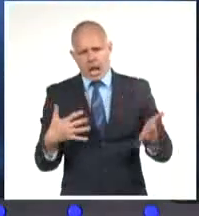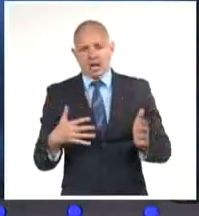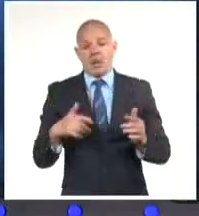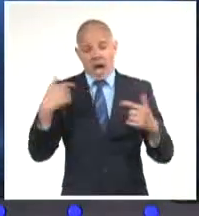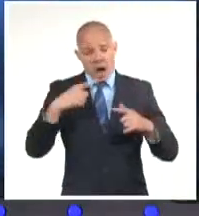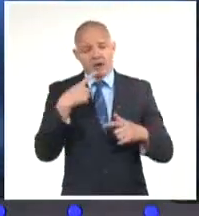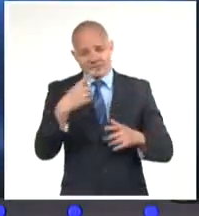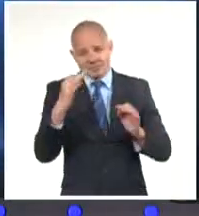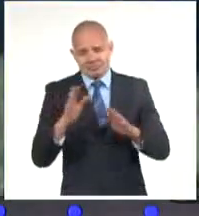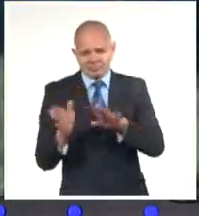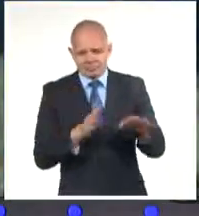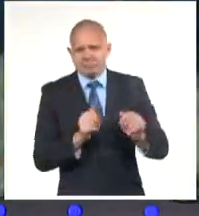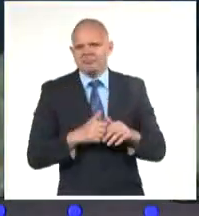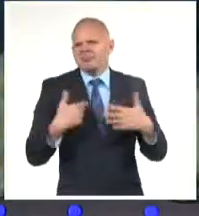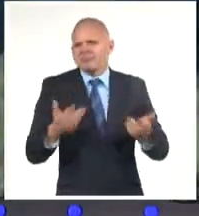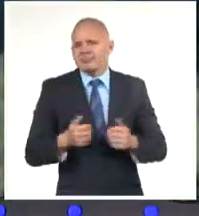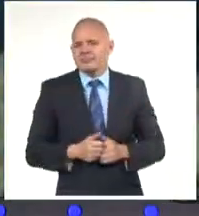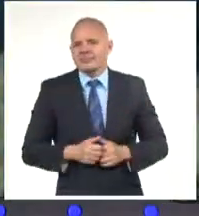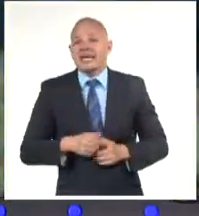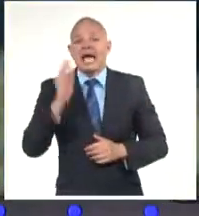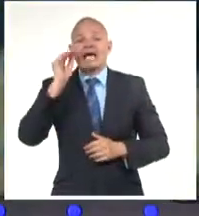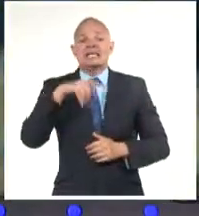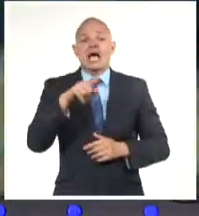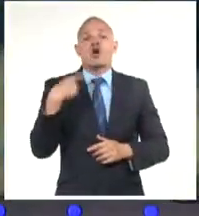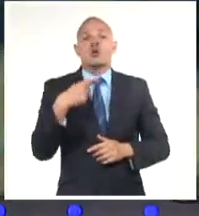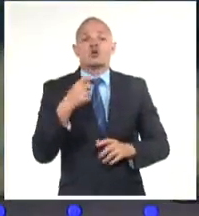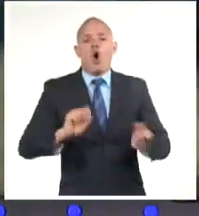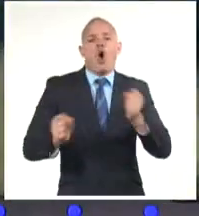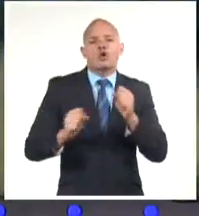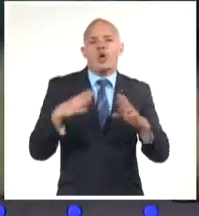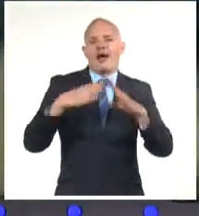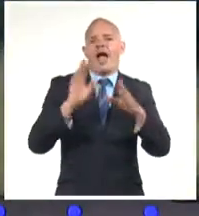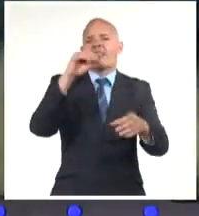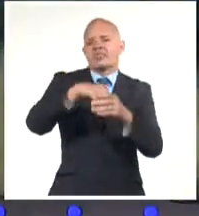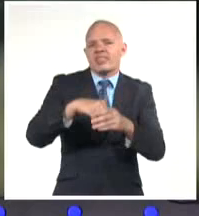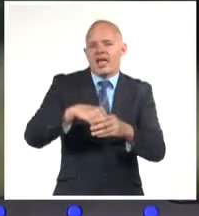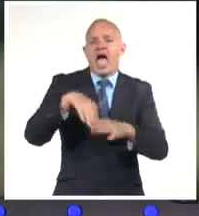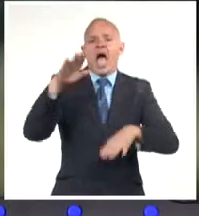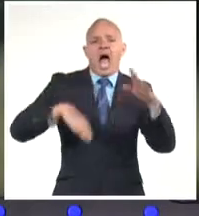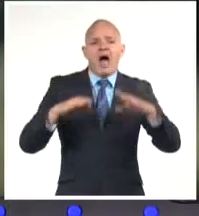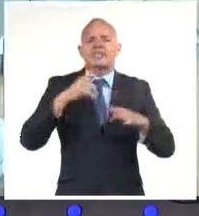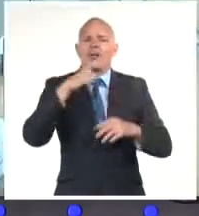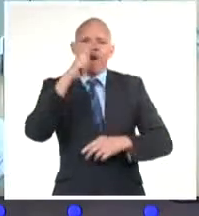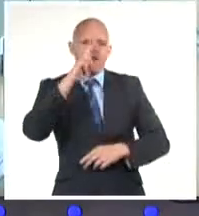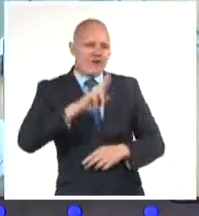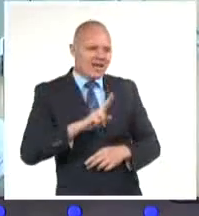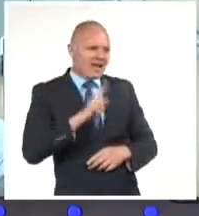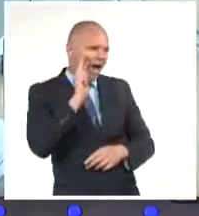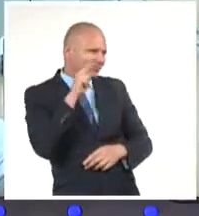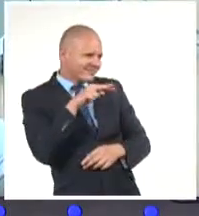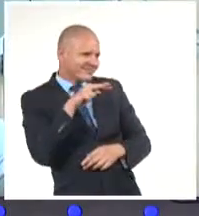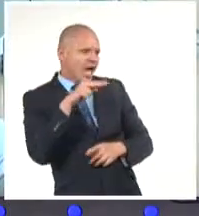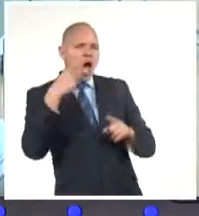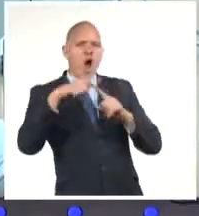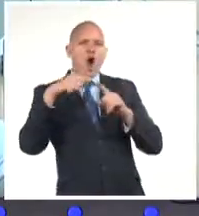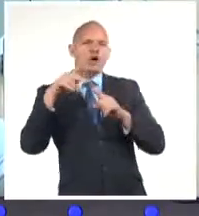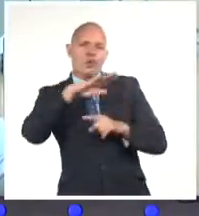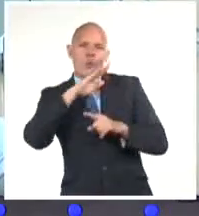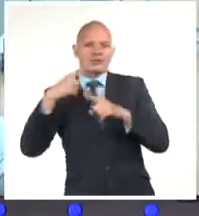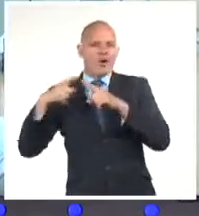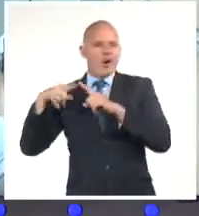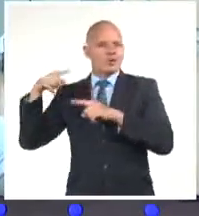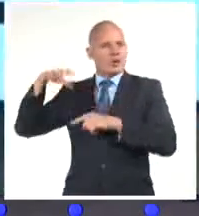permiten cerrar la carga en el despacho de la Unión Eléctrica para que otros tengan corriente. ¿Por qué no hacerlo? Si yo derrocho menos,